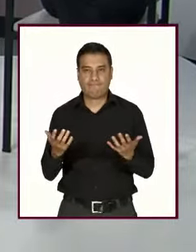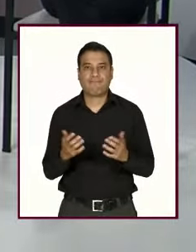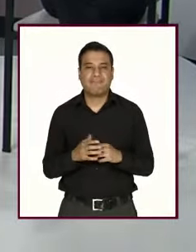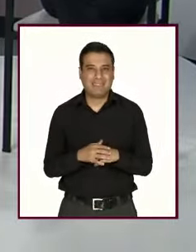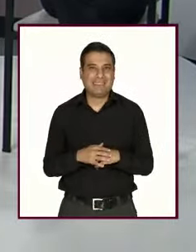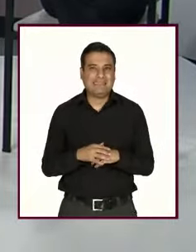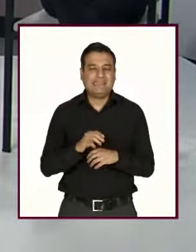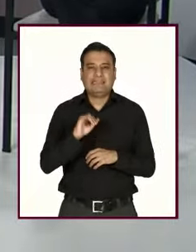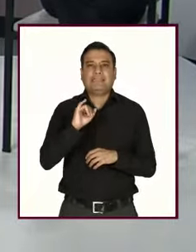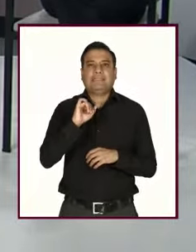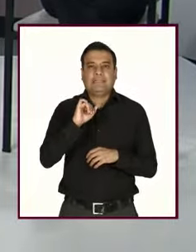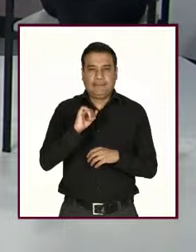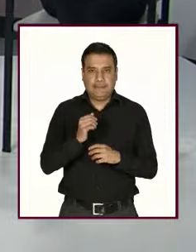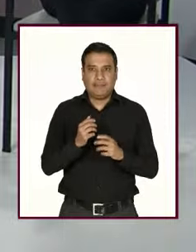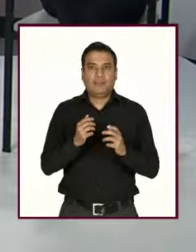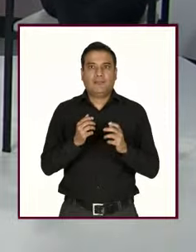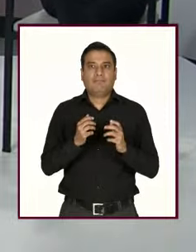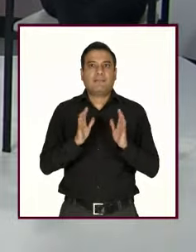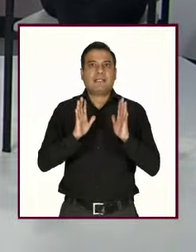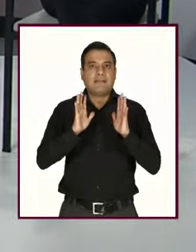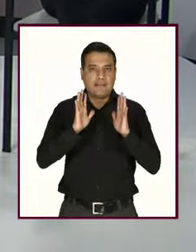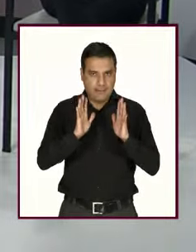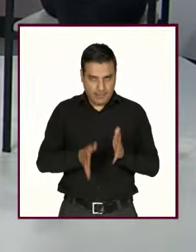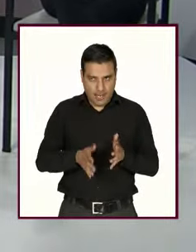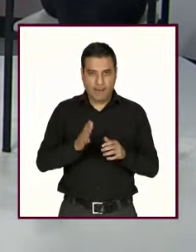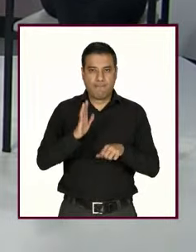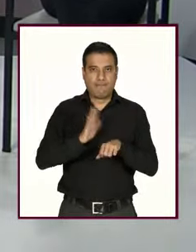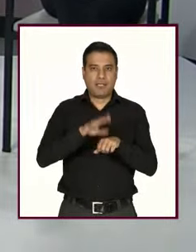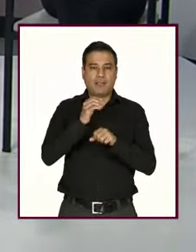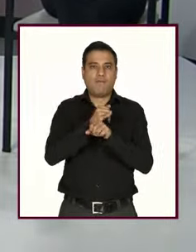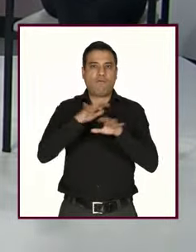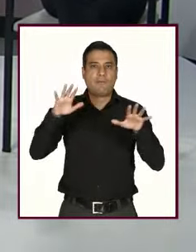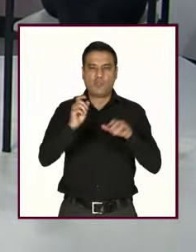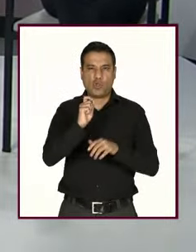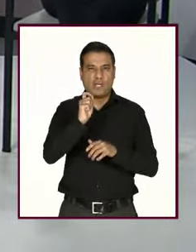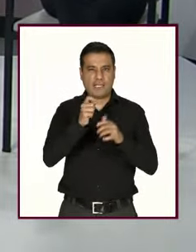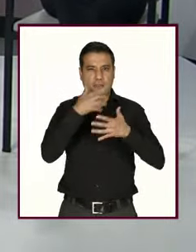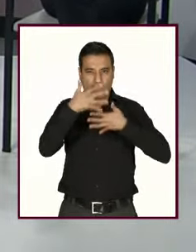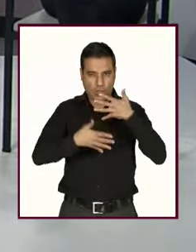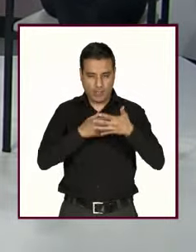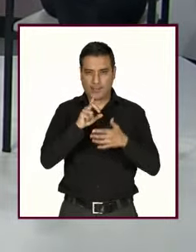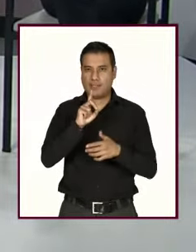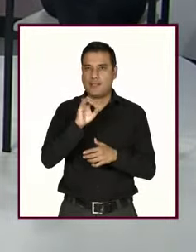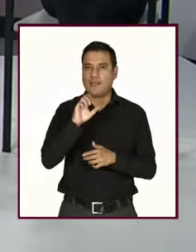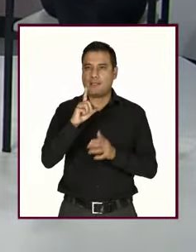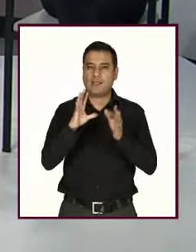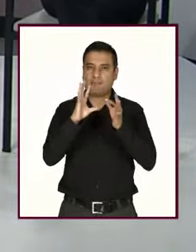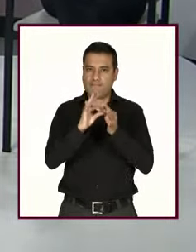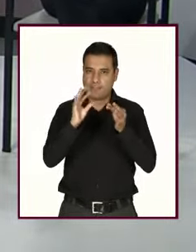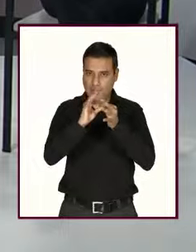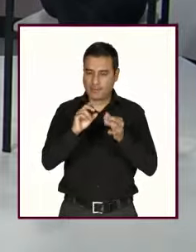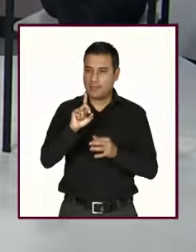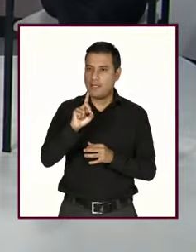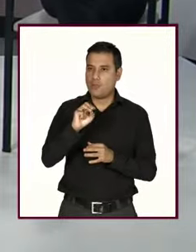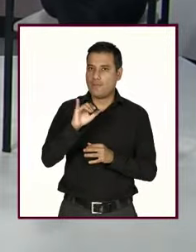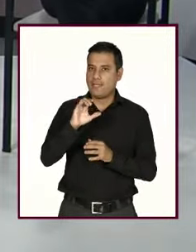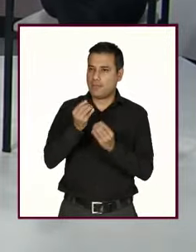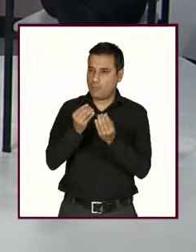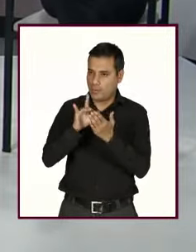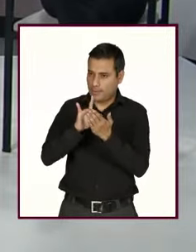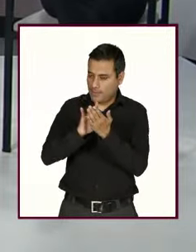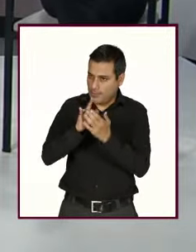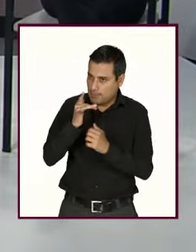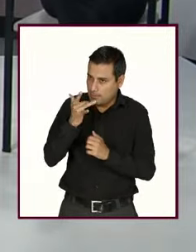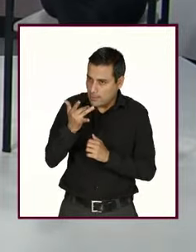contexto, pero ya tenemos más información sobre lo que es la violencia digital. Dominique, muchas gracias. Sobre todo, cómo se